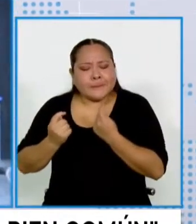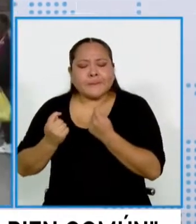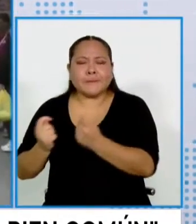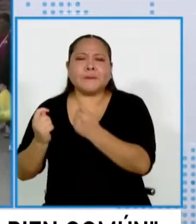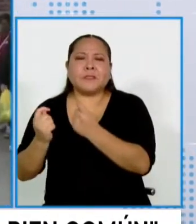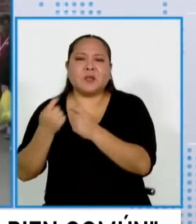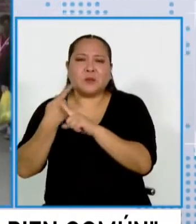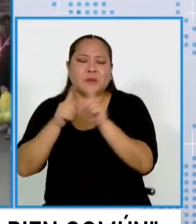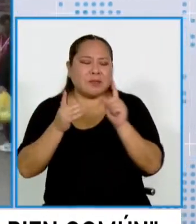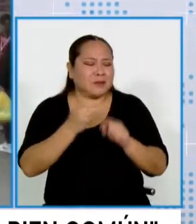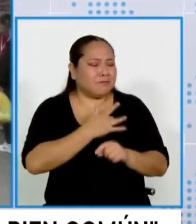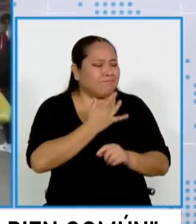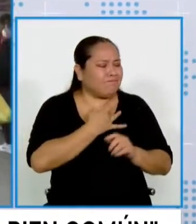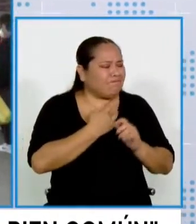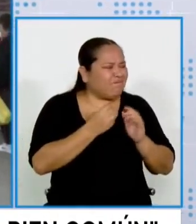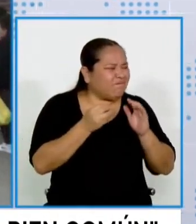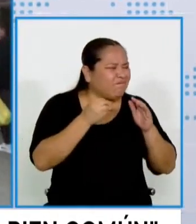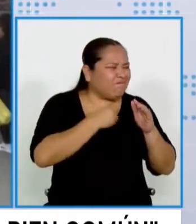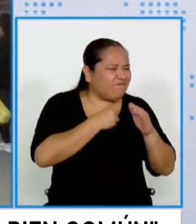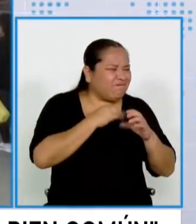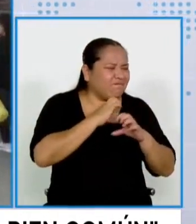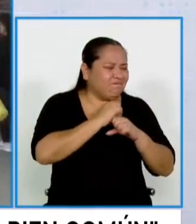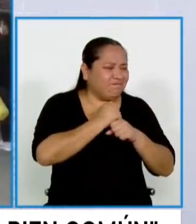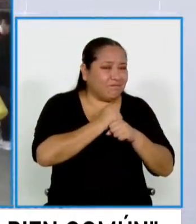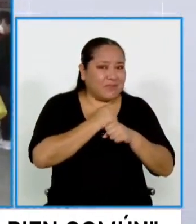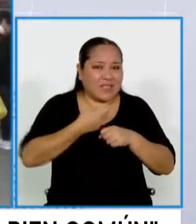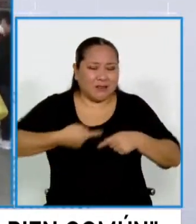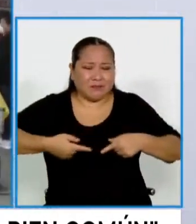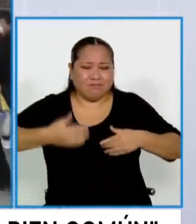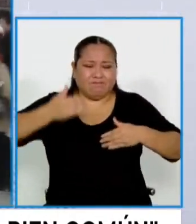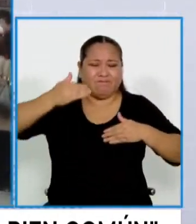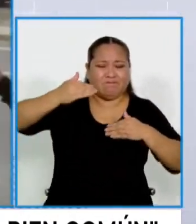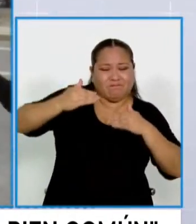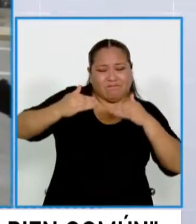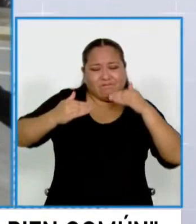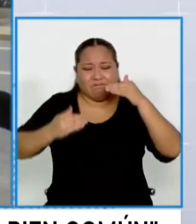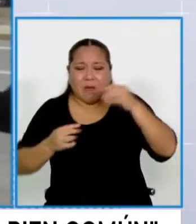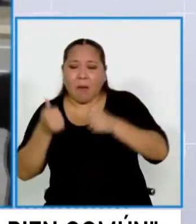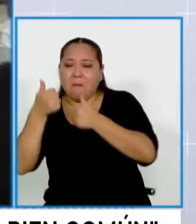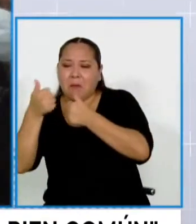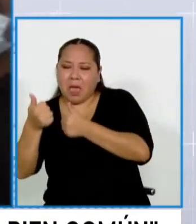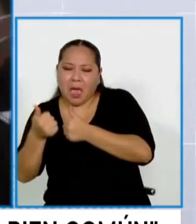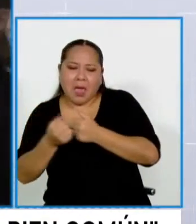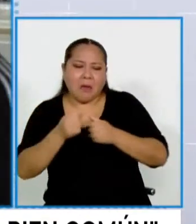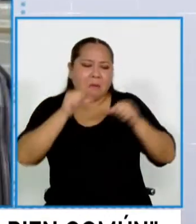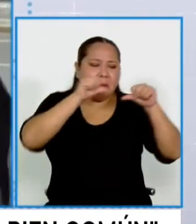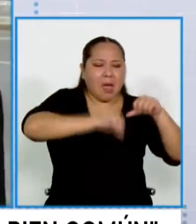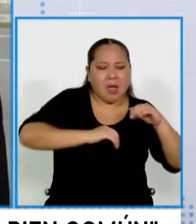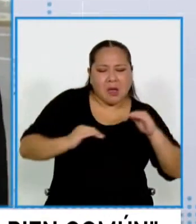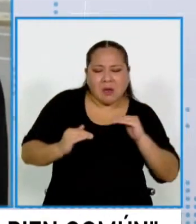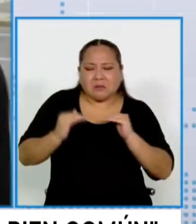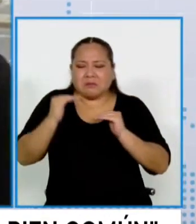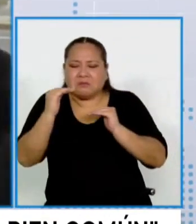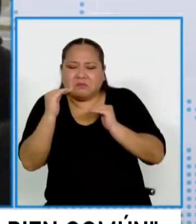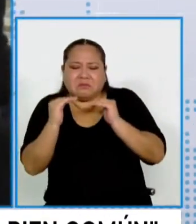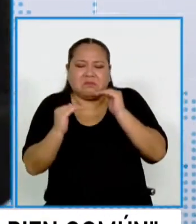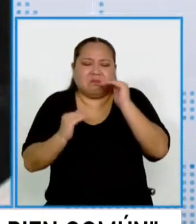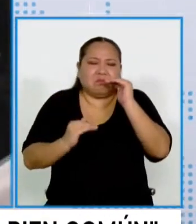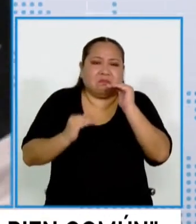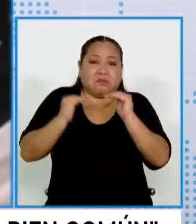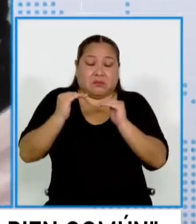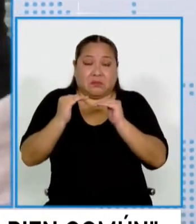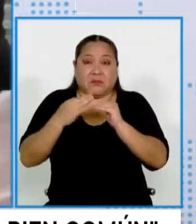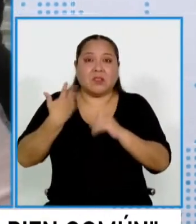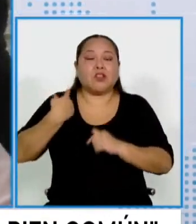Pero en esta lucha entre el bien y el mal, en nosotros y en la sociedad estamos convencidos